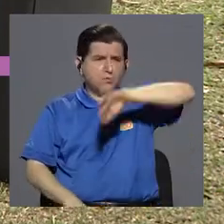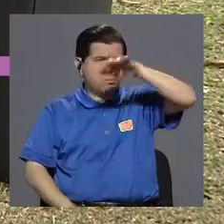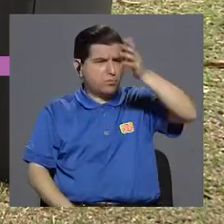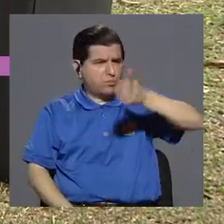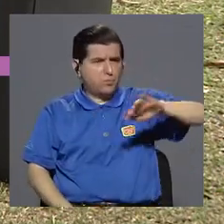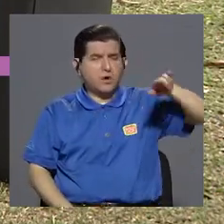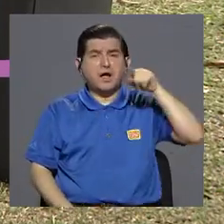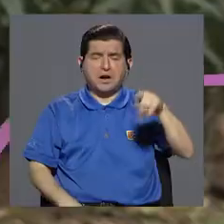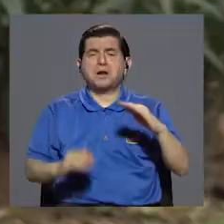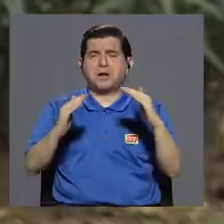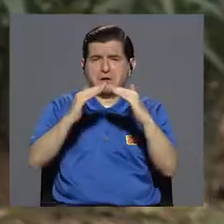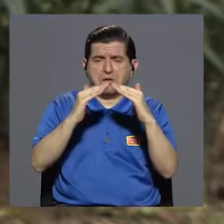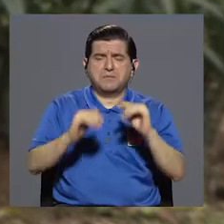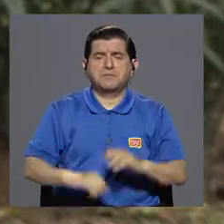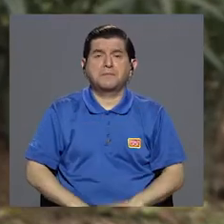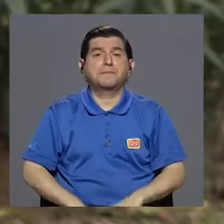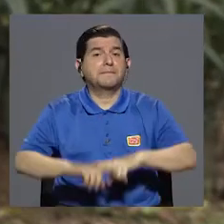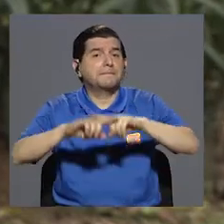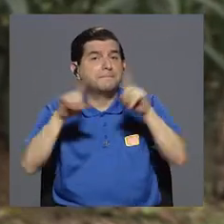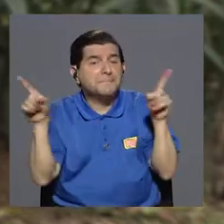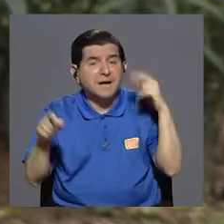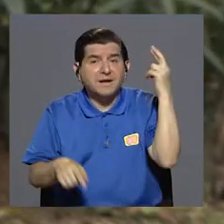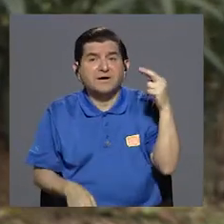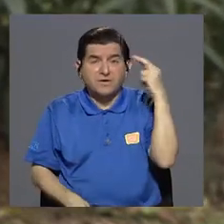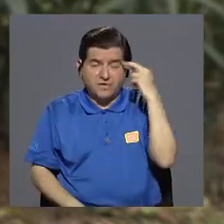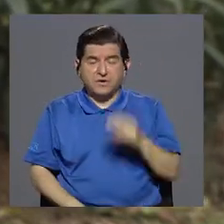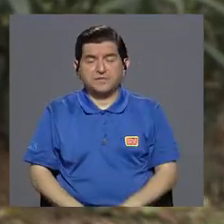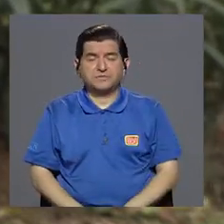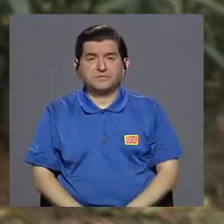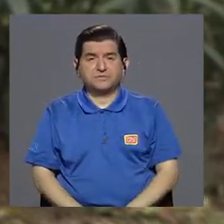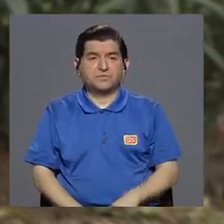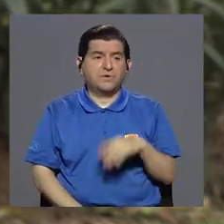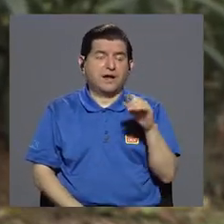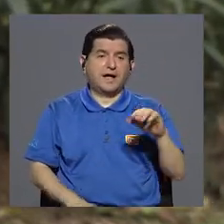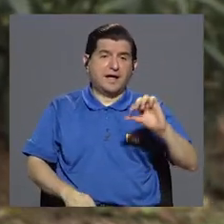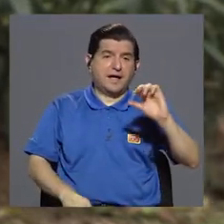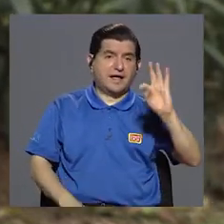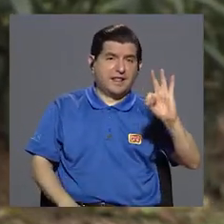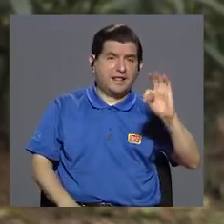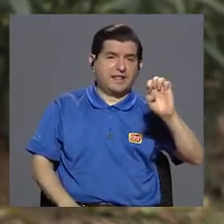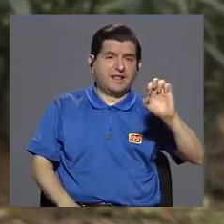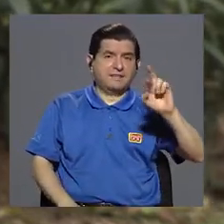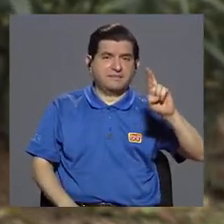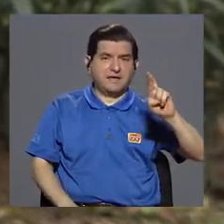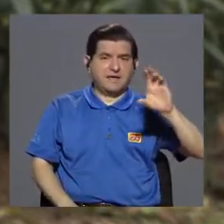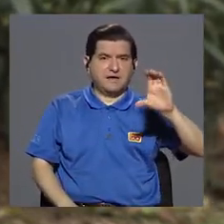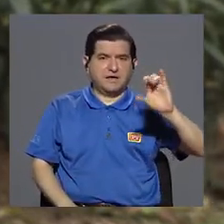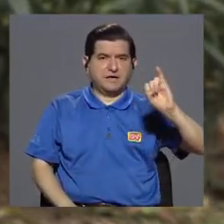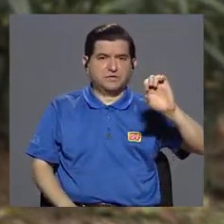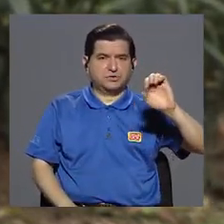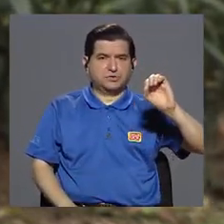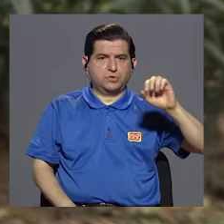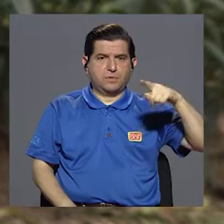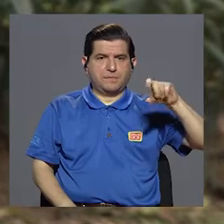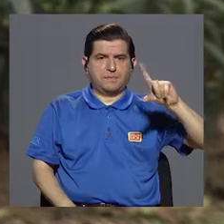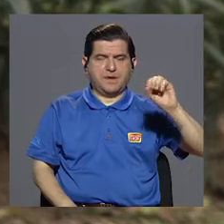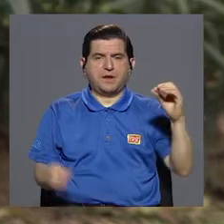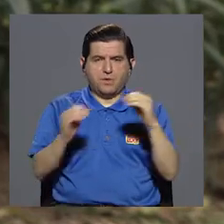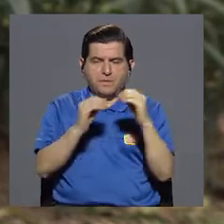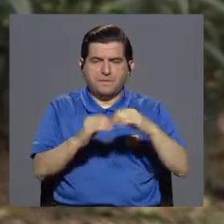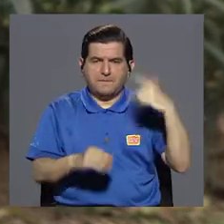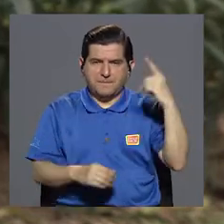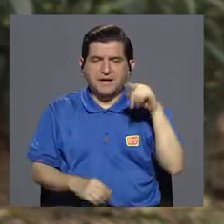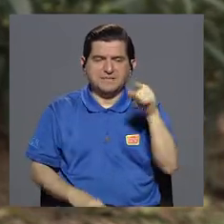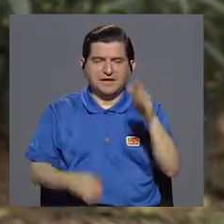serpiente que vive ahí, pero dado que la terciopelo es la serpiente más peligrosa, la magnitud del problema es mayor